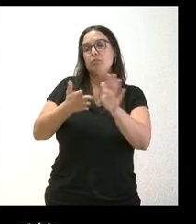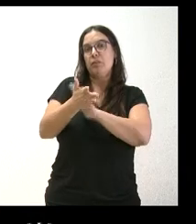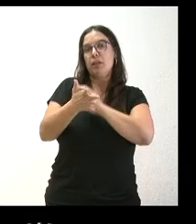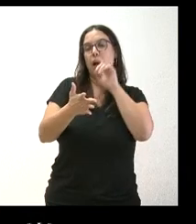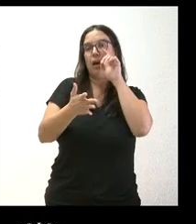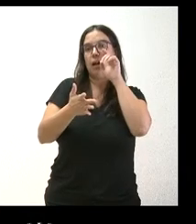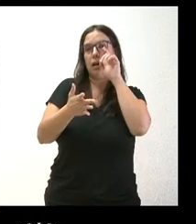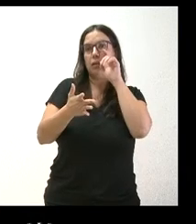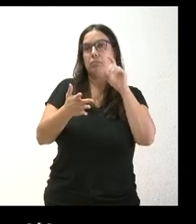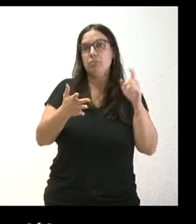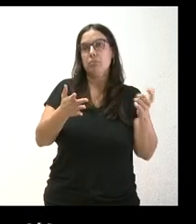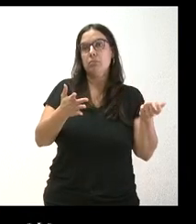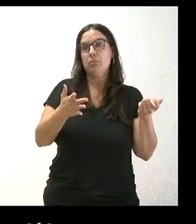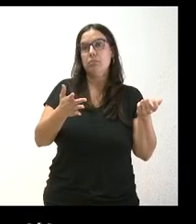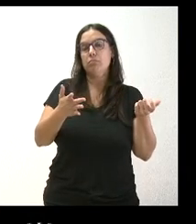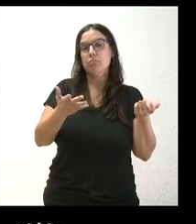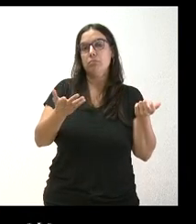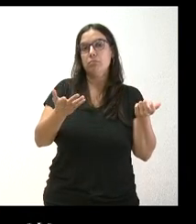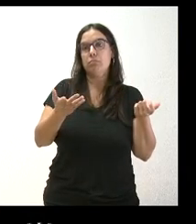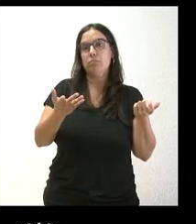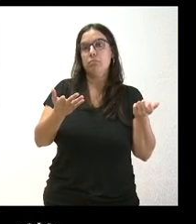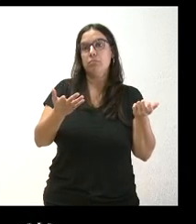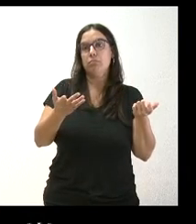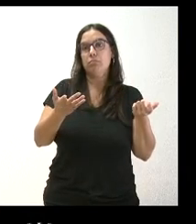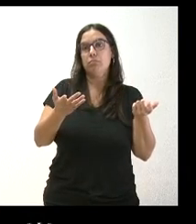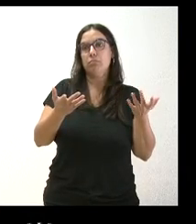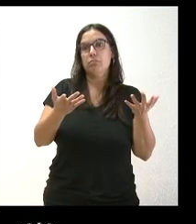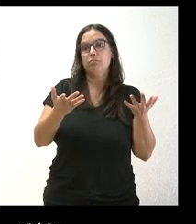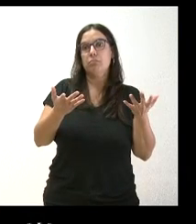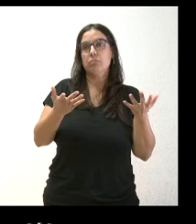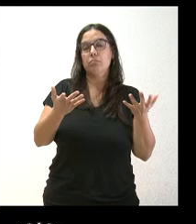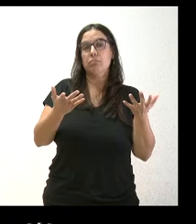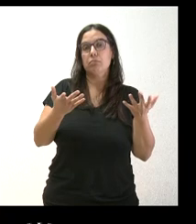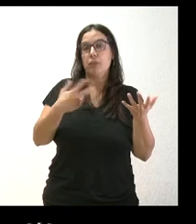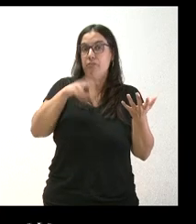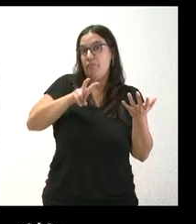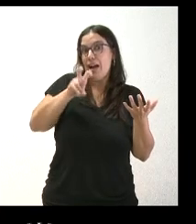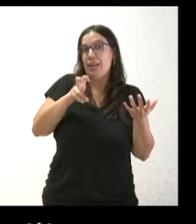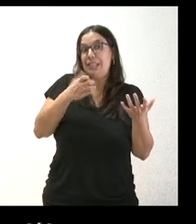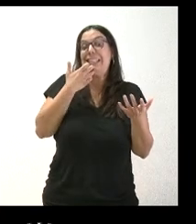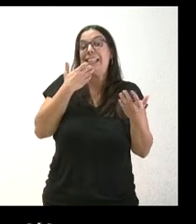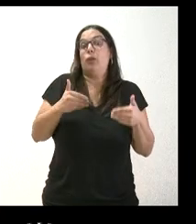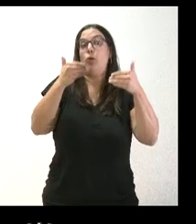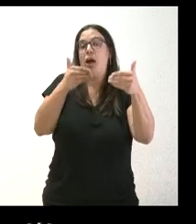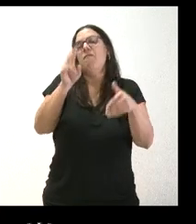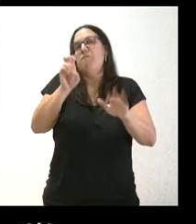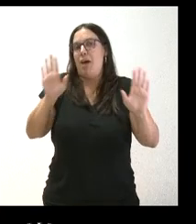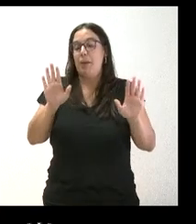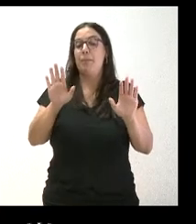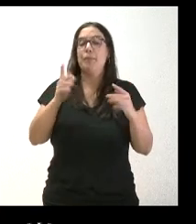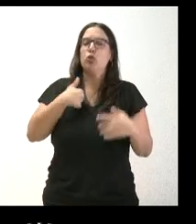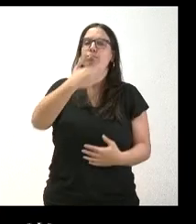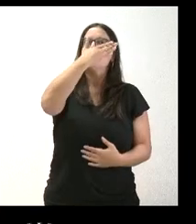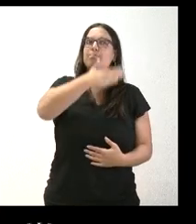un… bueno, que les va a valer si hay que prorrogarlo. Yo quiero saber si